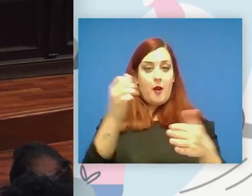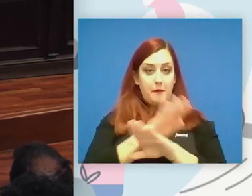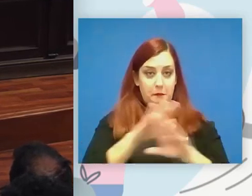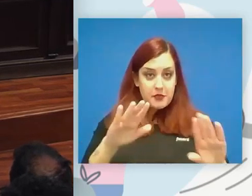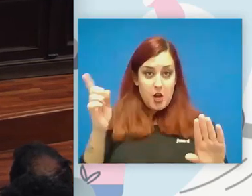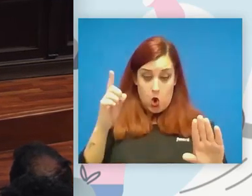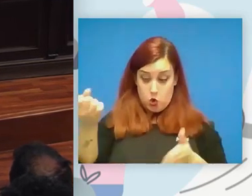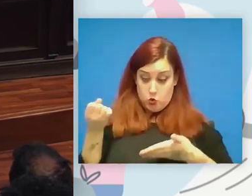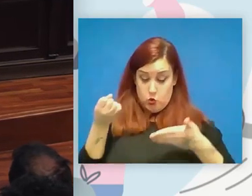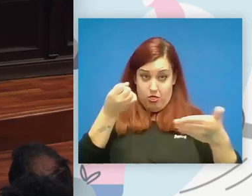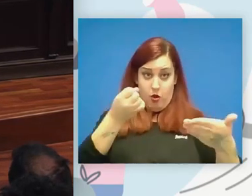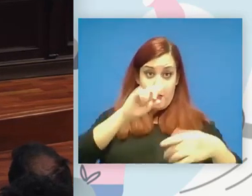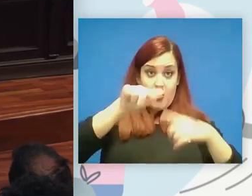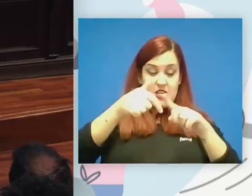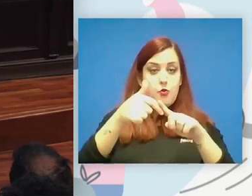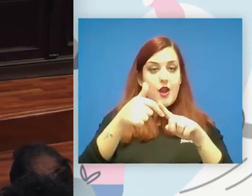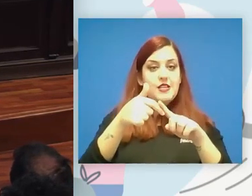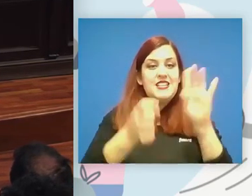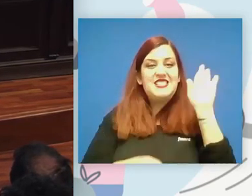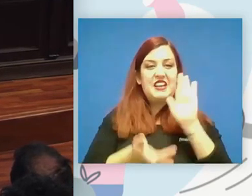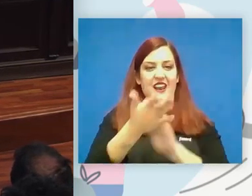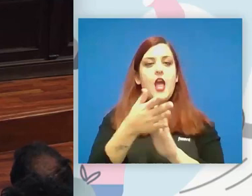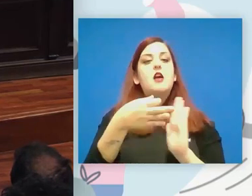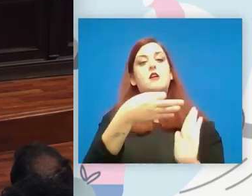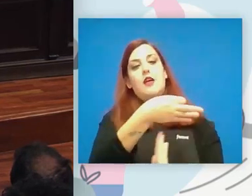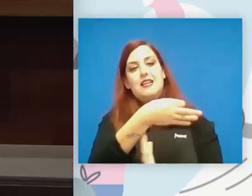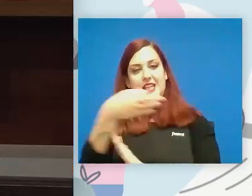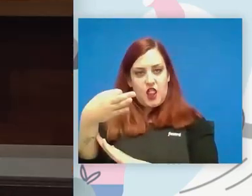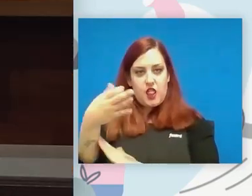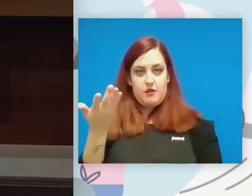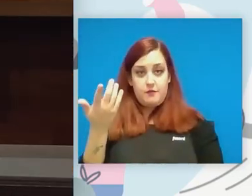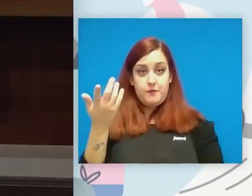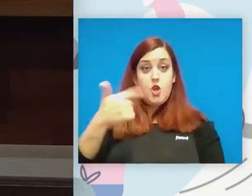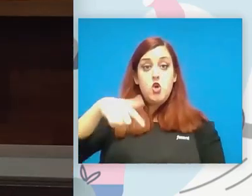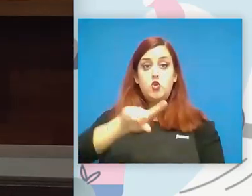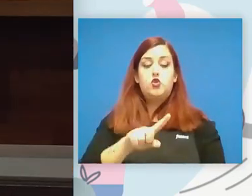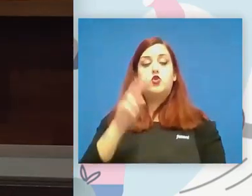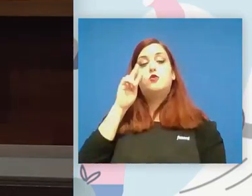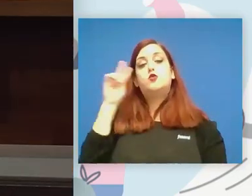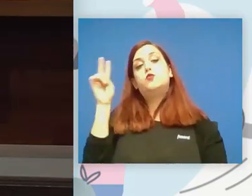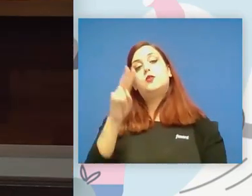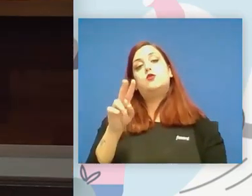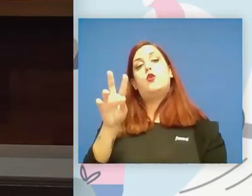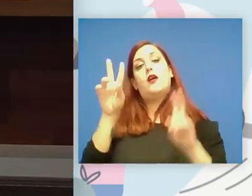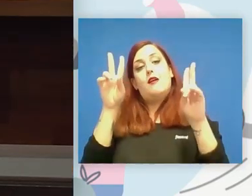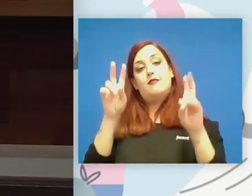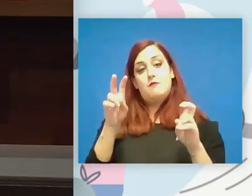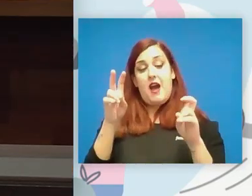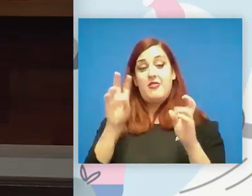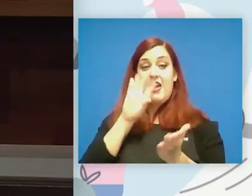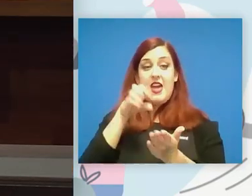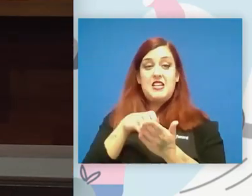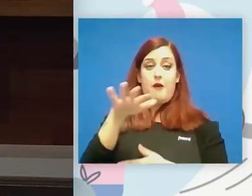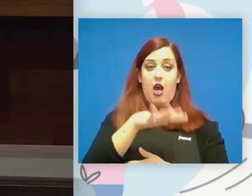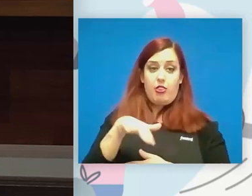esa subvención tenga un retorno eficiente de la misma eso lo hemos enfocado a nivel de instalaciones y espacios deportivos ahora en turismo